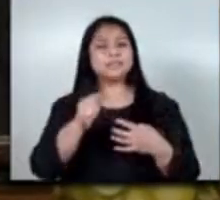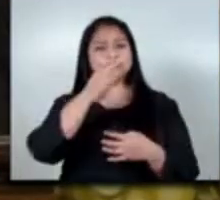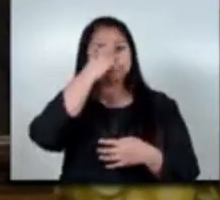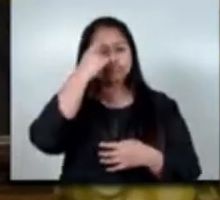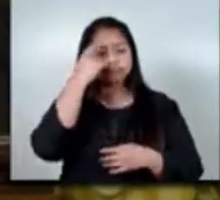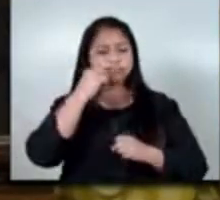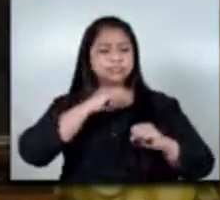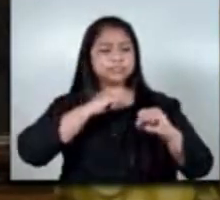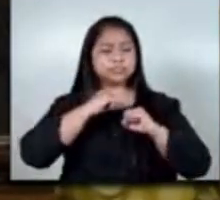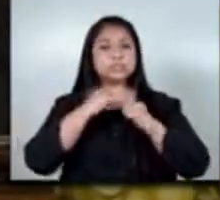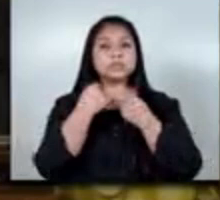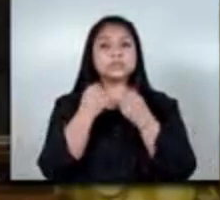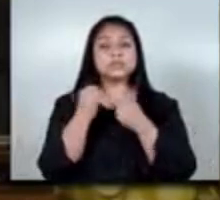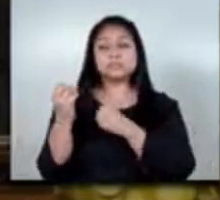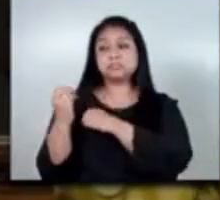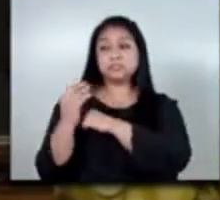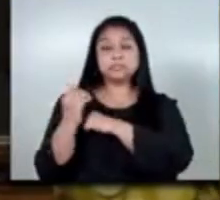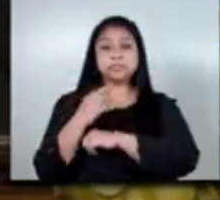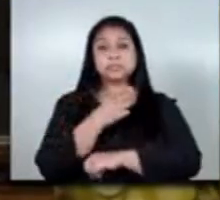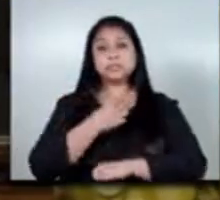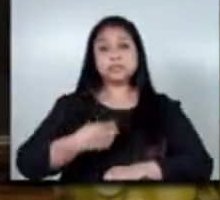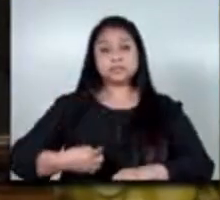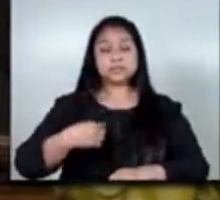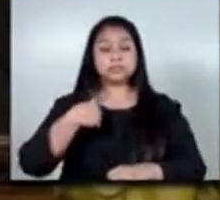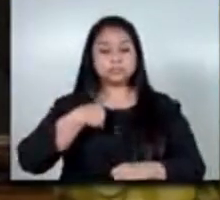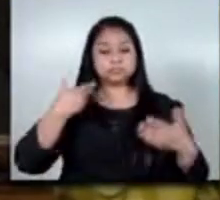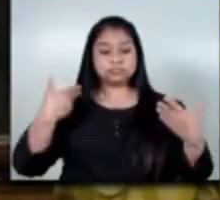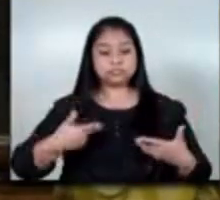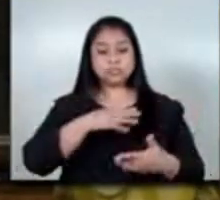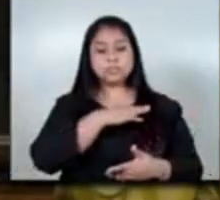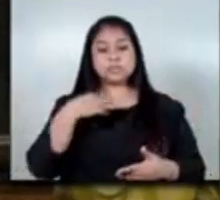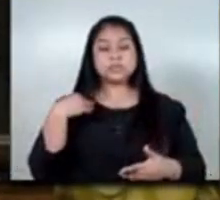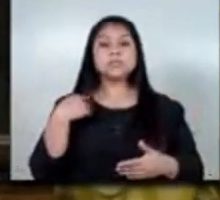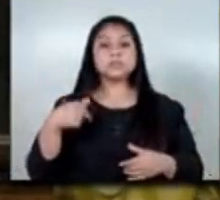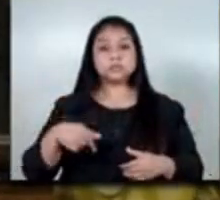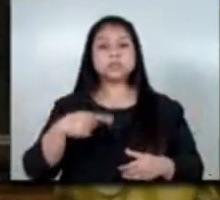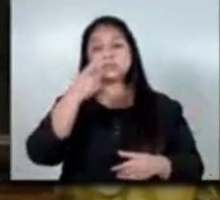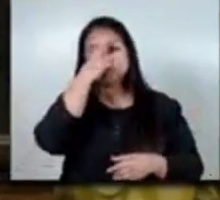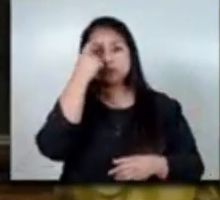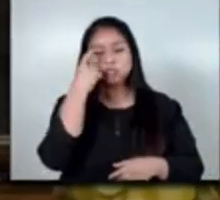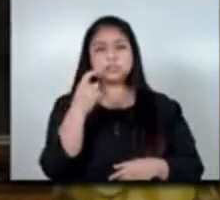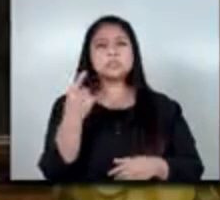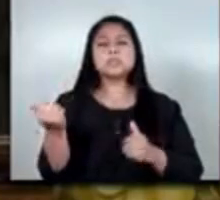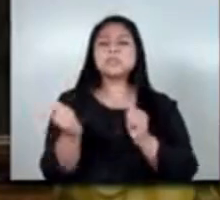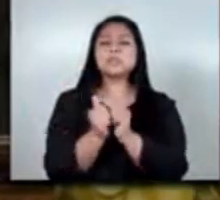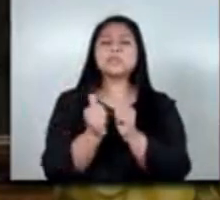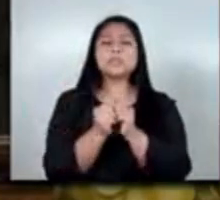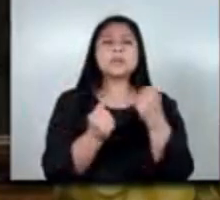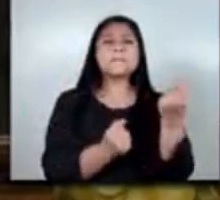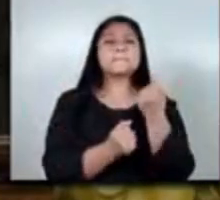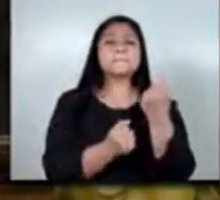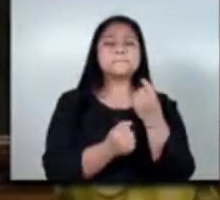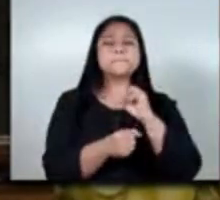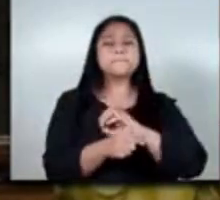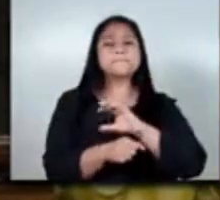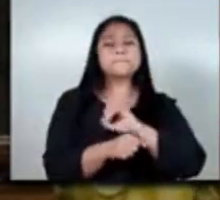el señor presidente como ministerio de trabajo y previsión social que va acompañada de una que es prioritaria que es fomentar como